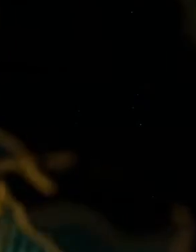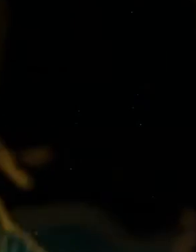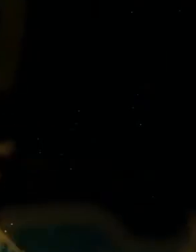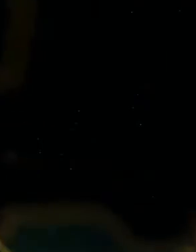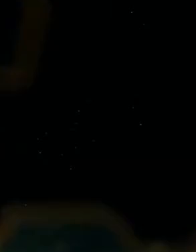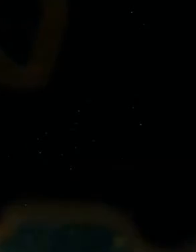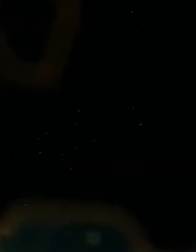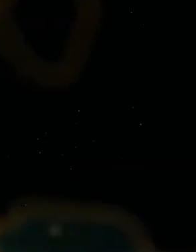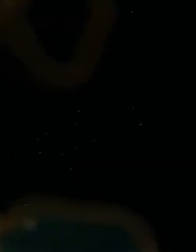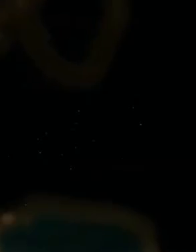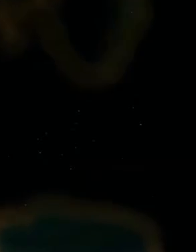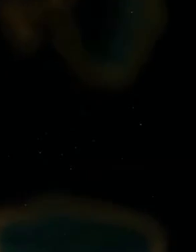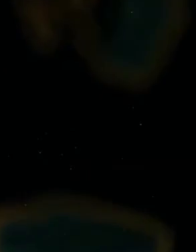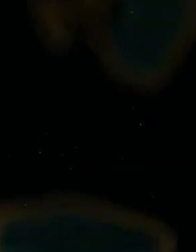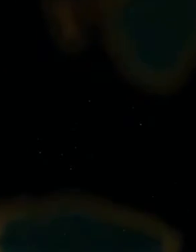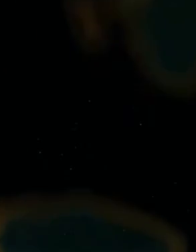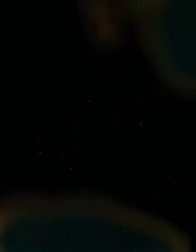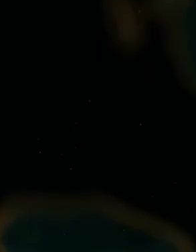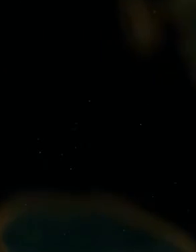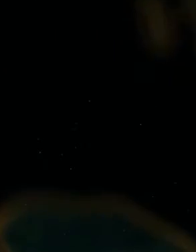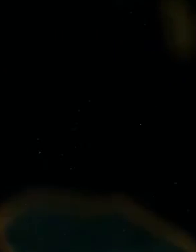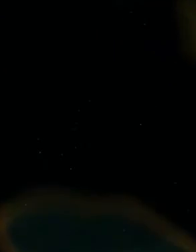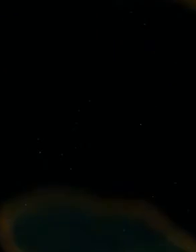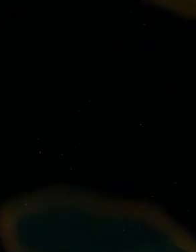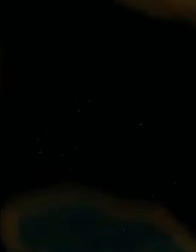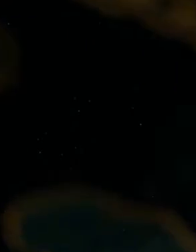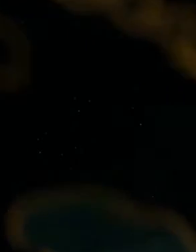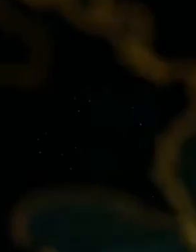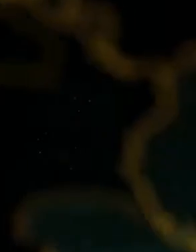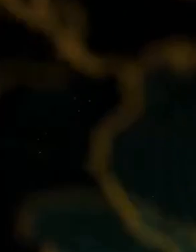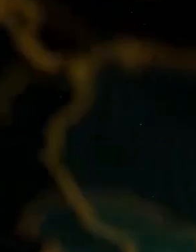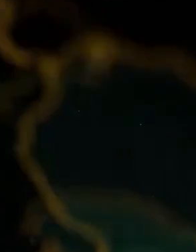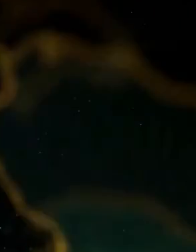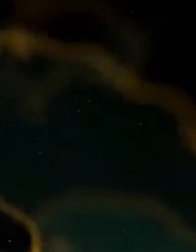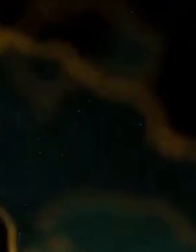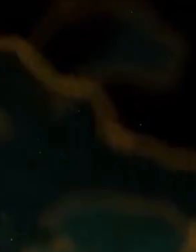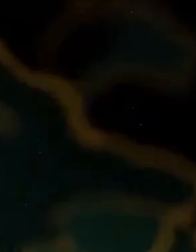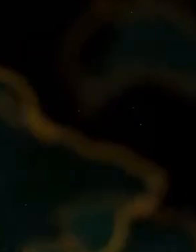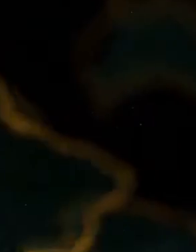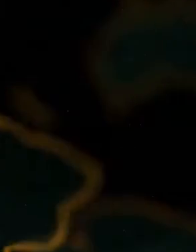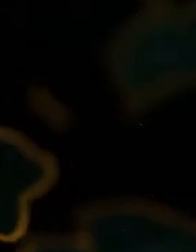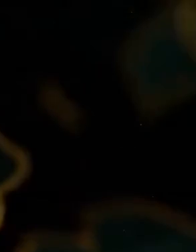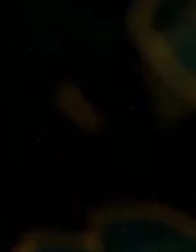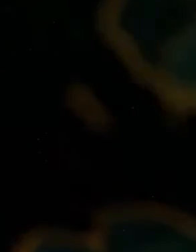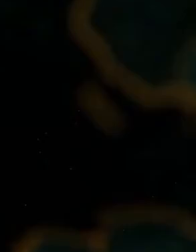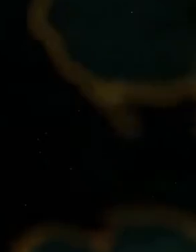H. Noticias MX, la información en constante movimiento.